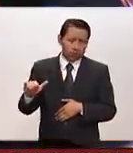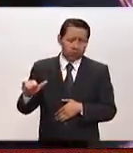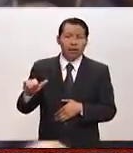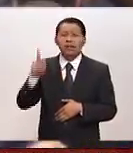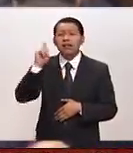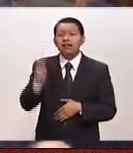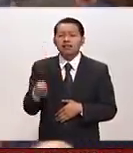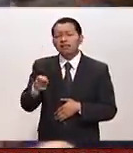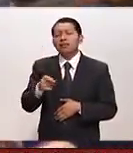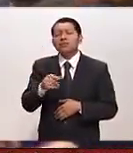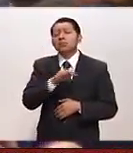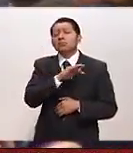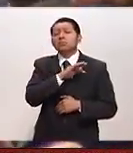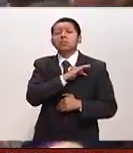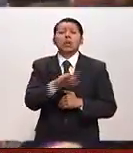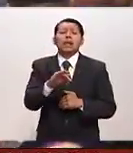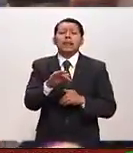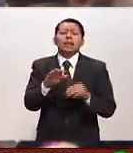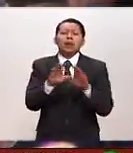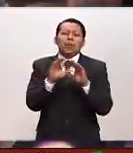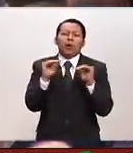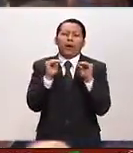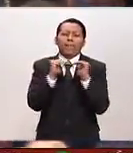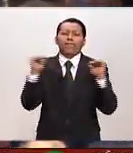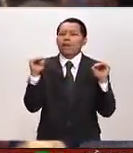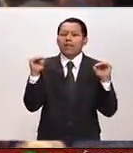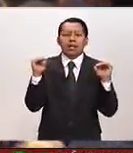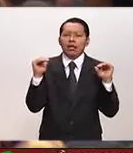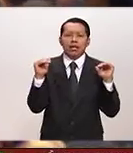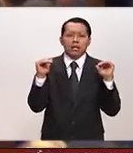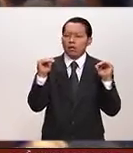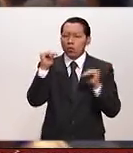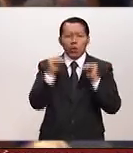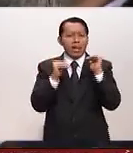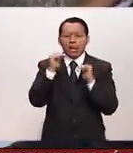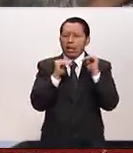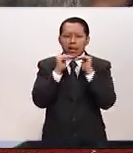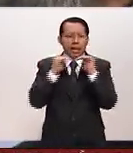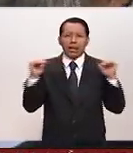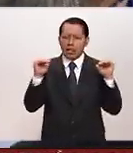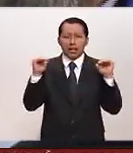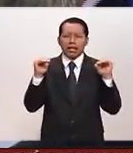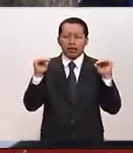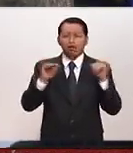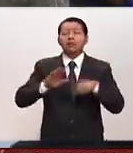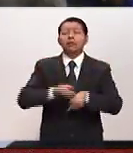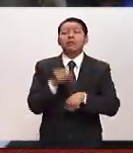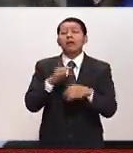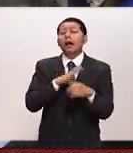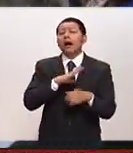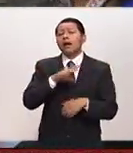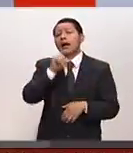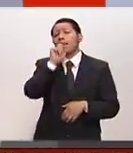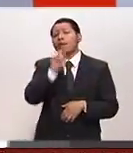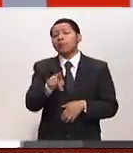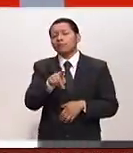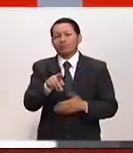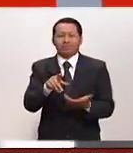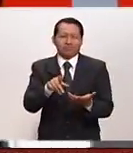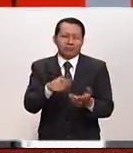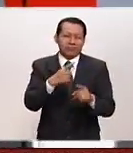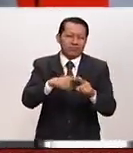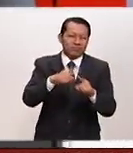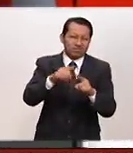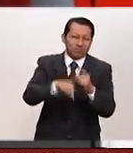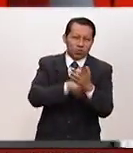técnicamente en empate. Hay un empate entre las preferencias. En una de esas encuestas